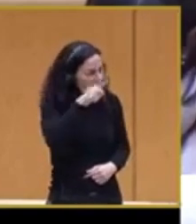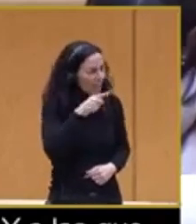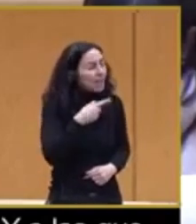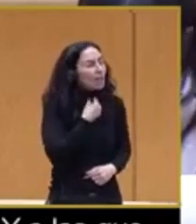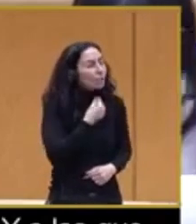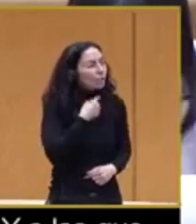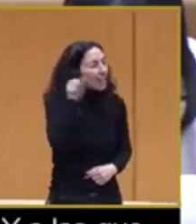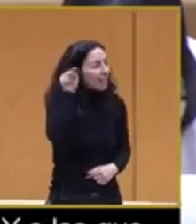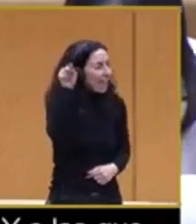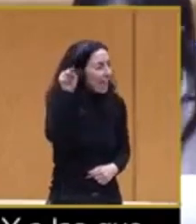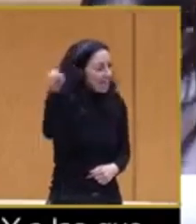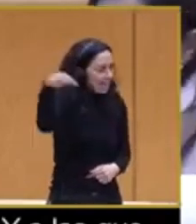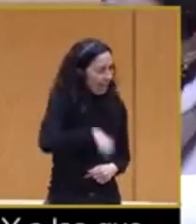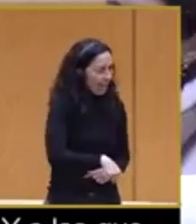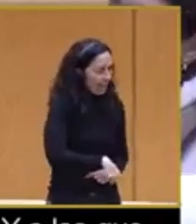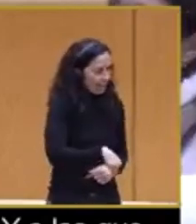hoy.